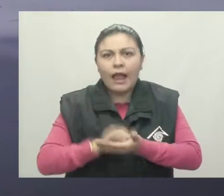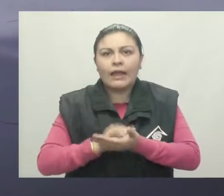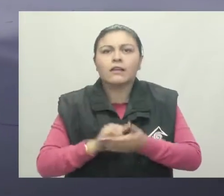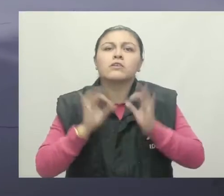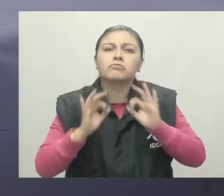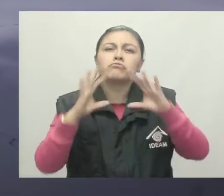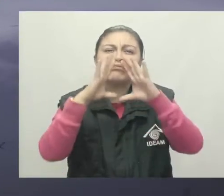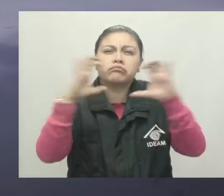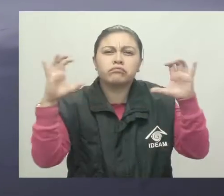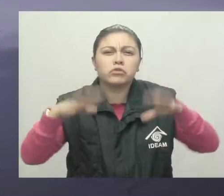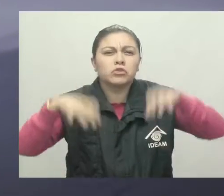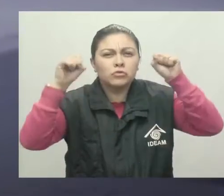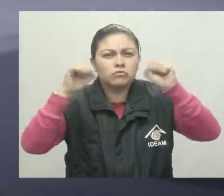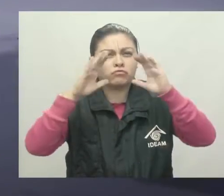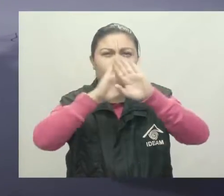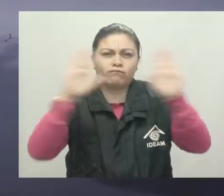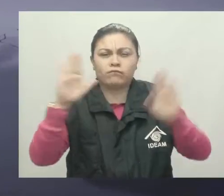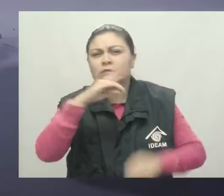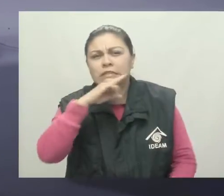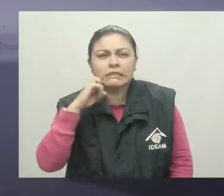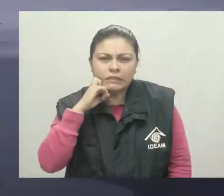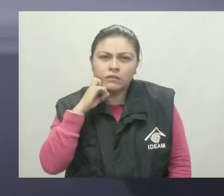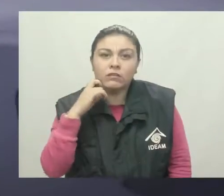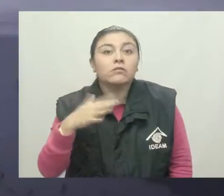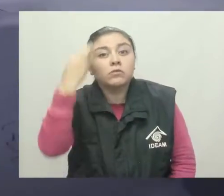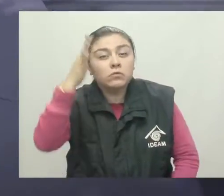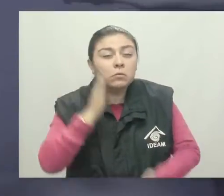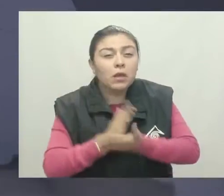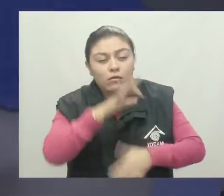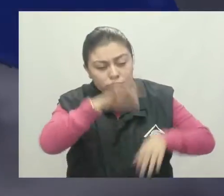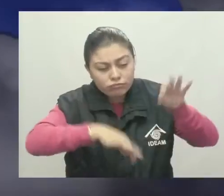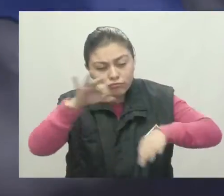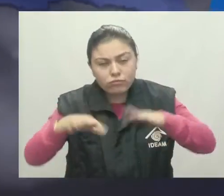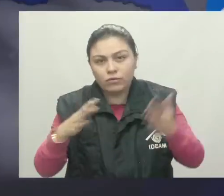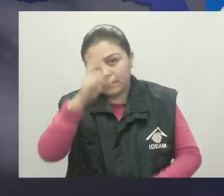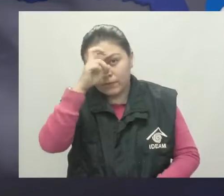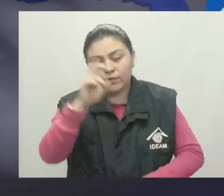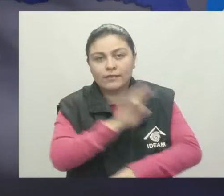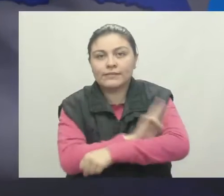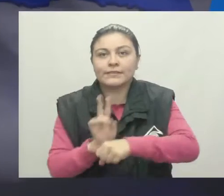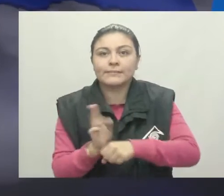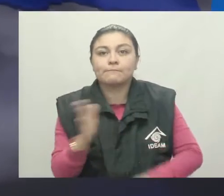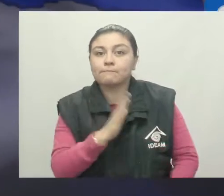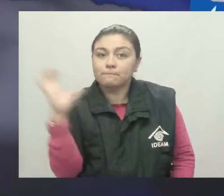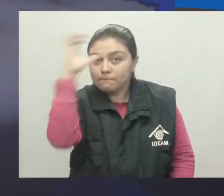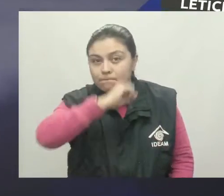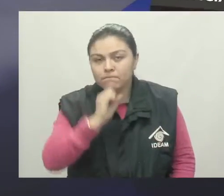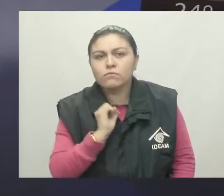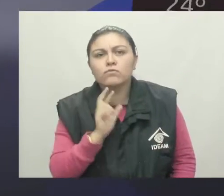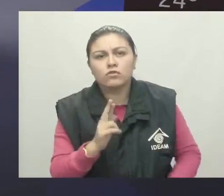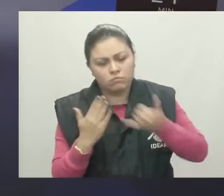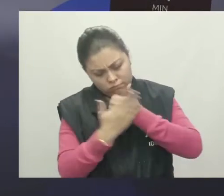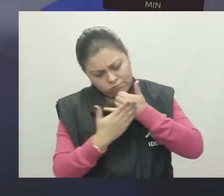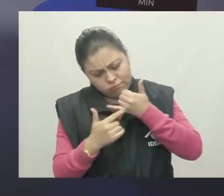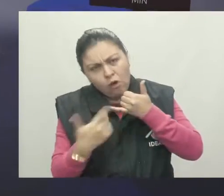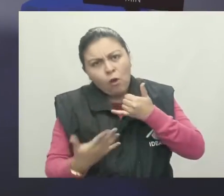seco bajo un cielo ligeramente nublado con posibles lloviznas al norte de El Bichada La noche en el sur del territorio se estima con